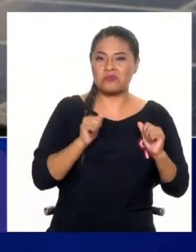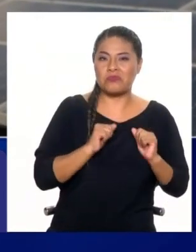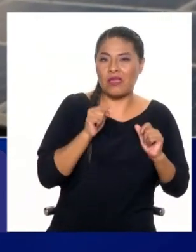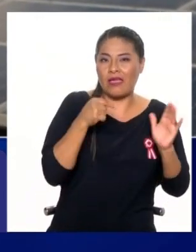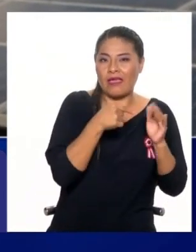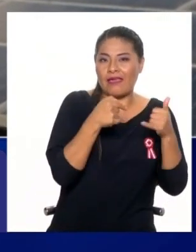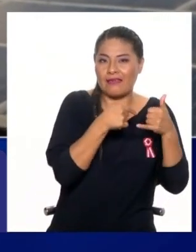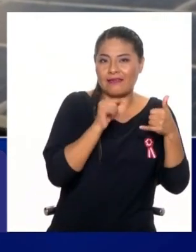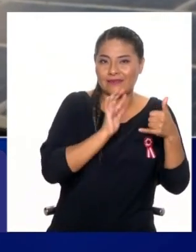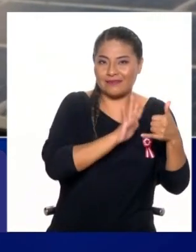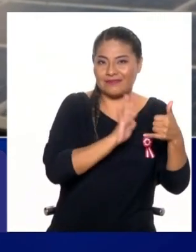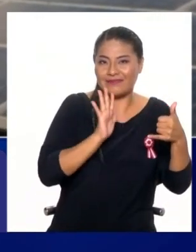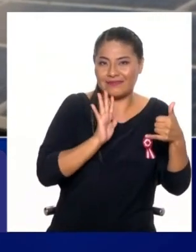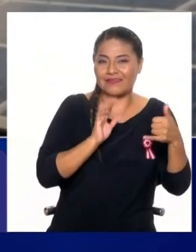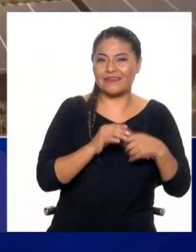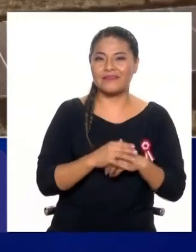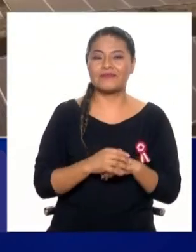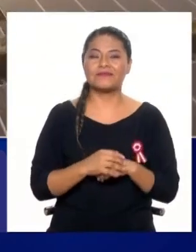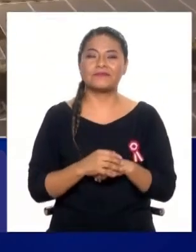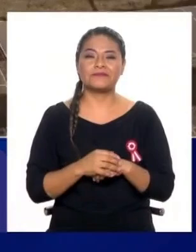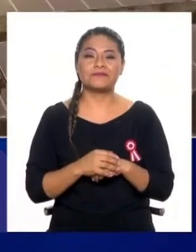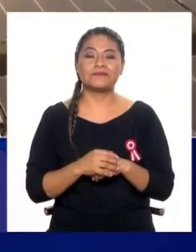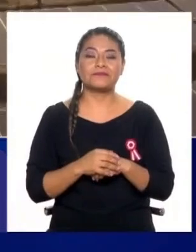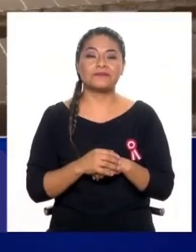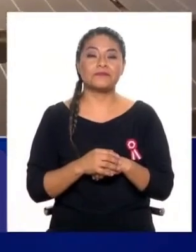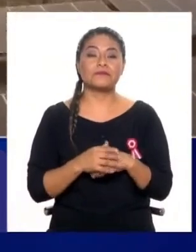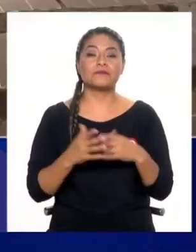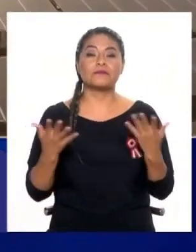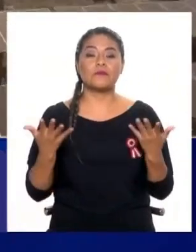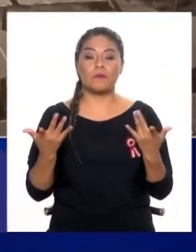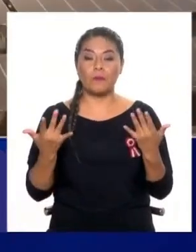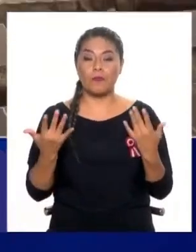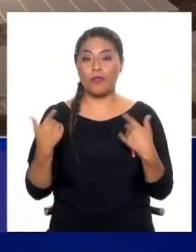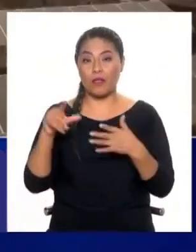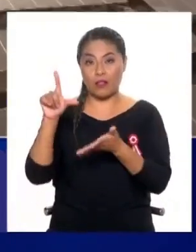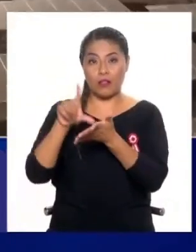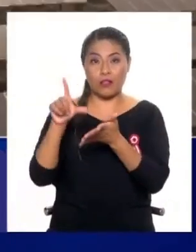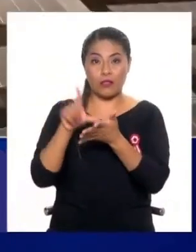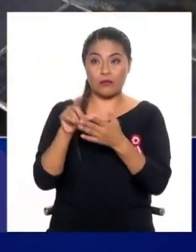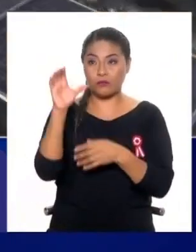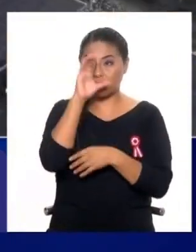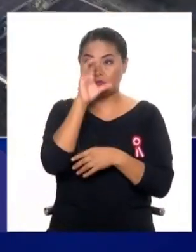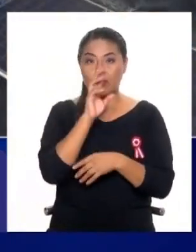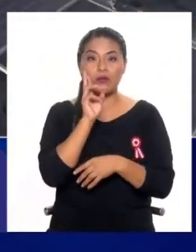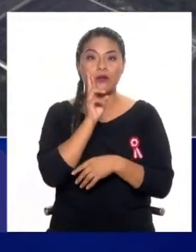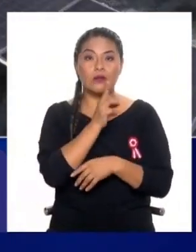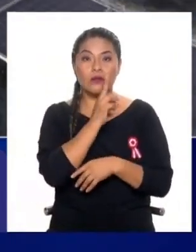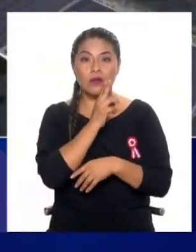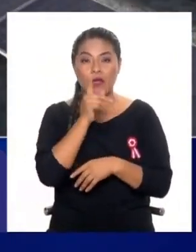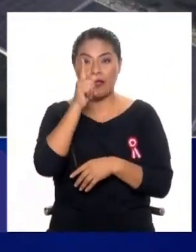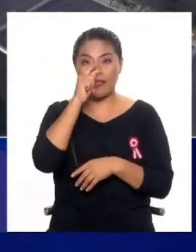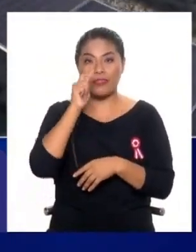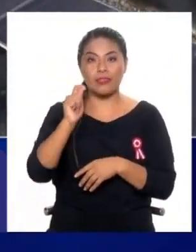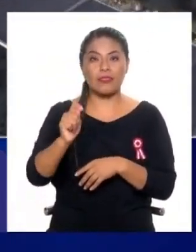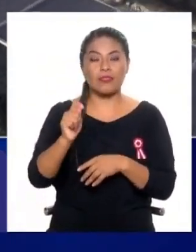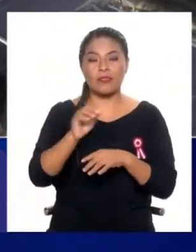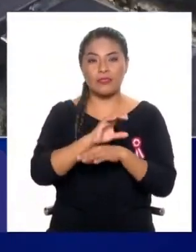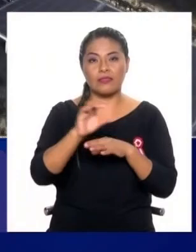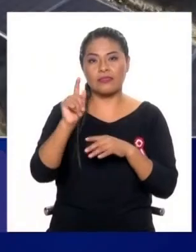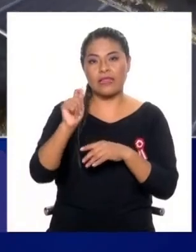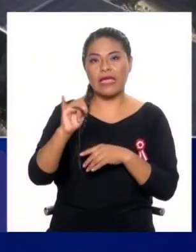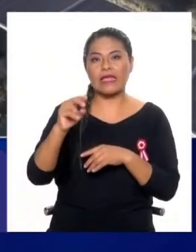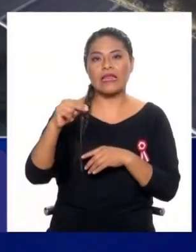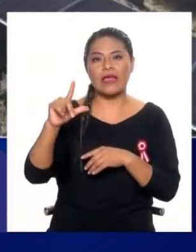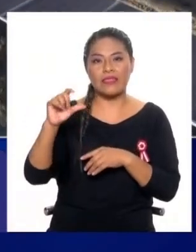medio de eso hay varios procesos, Por ejemplo, si yo estoy en Lima, no tiene sentido buscar un restaurante tailandés en Piura, por decir. O tiene que